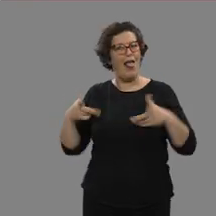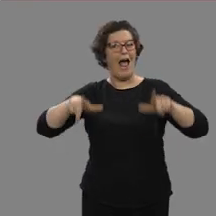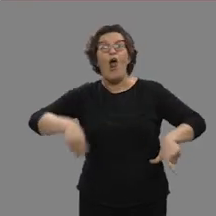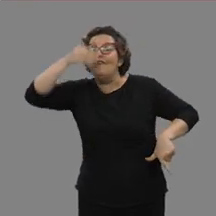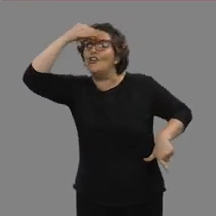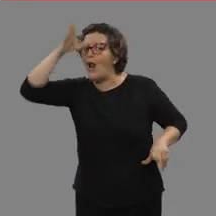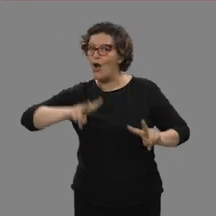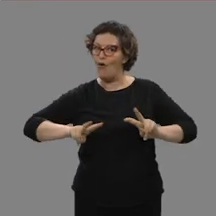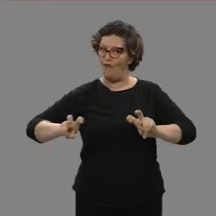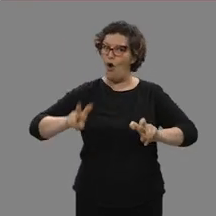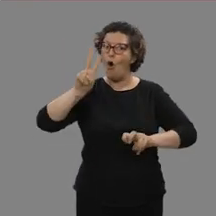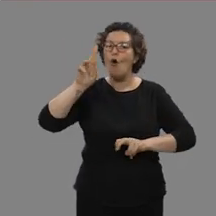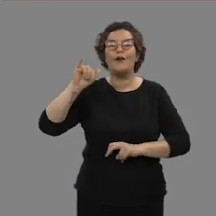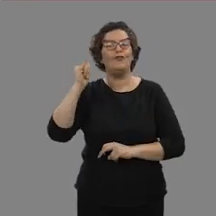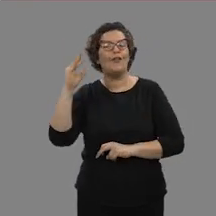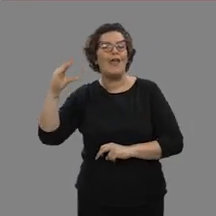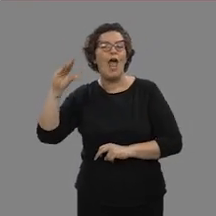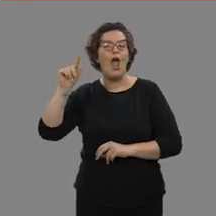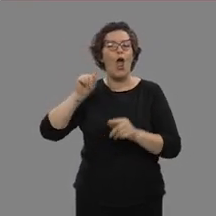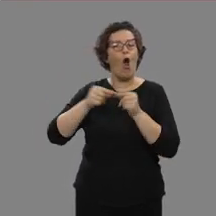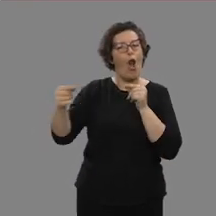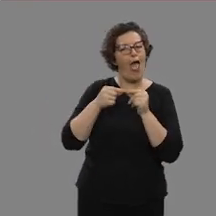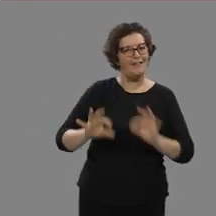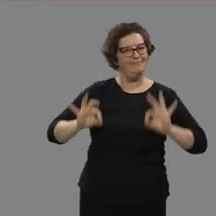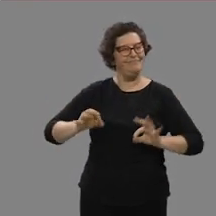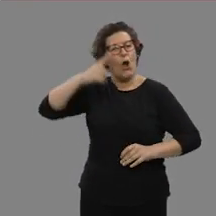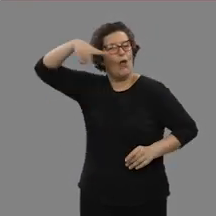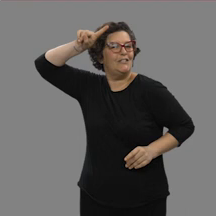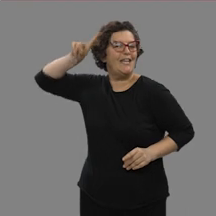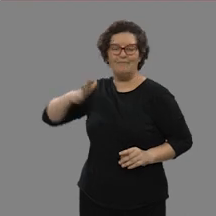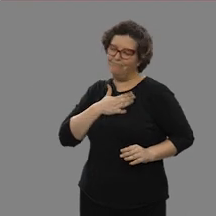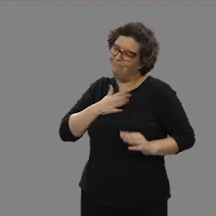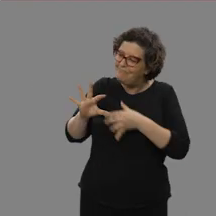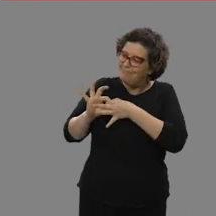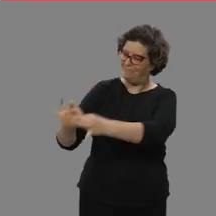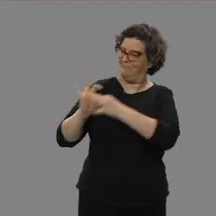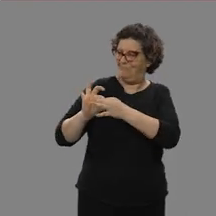Virtual. URJC Online, tu universidad más cercana.